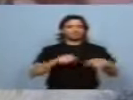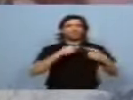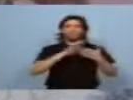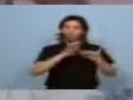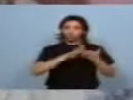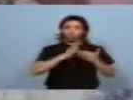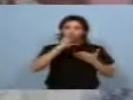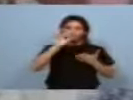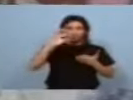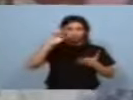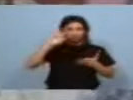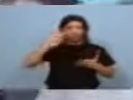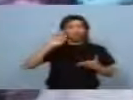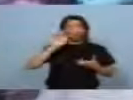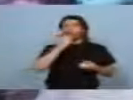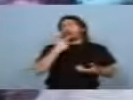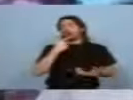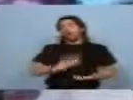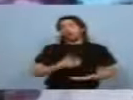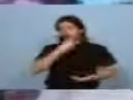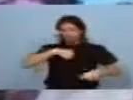el nuevo, el vudú, ¿eh? ¡Ah!